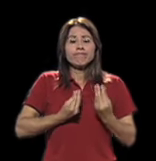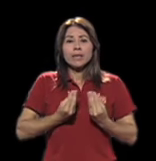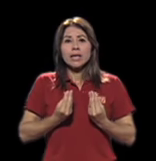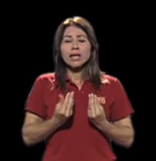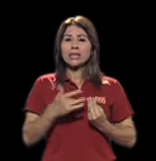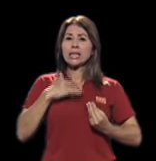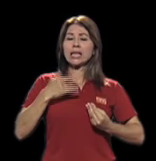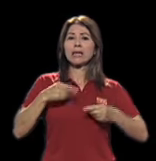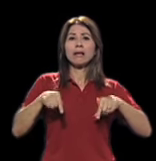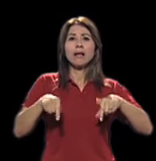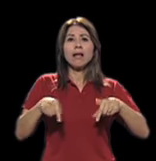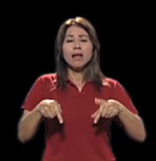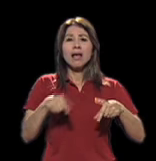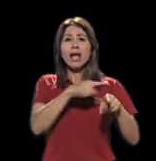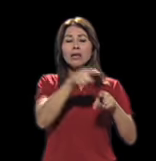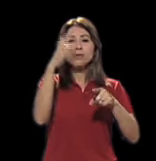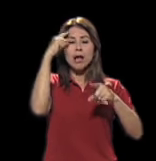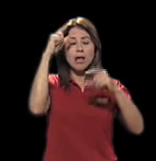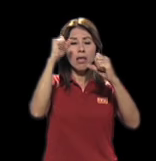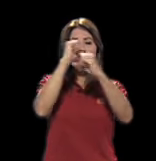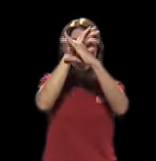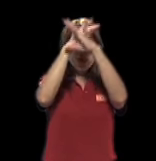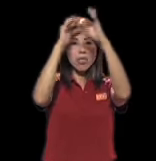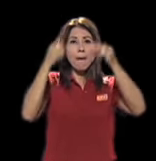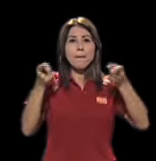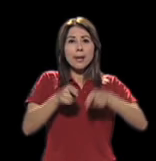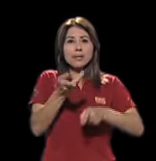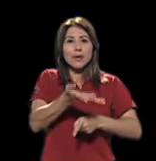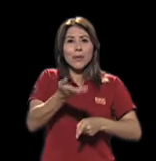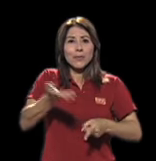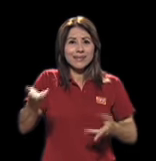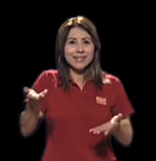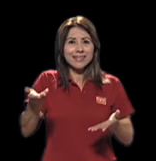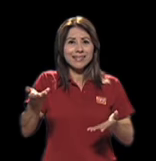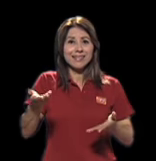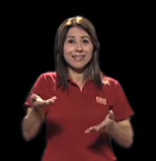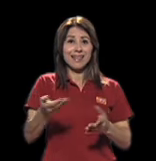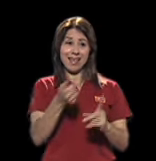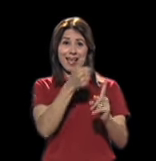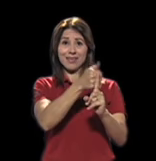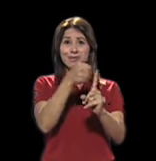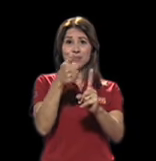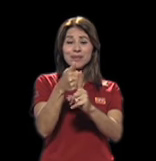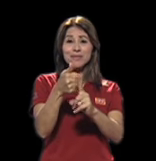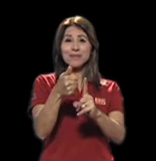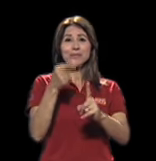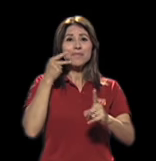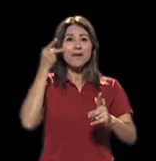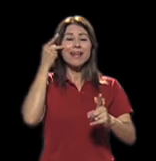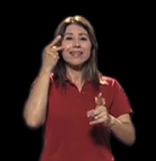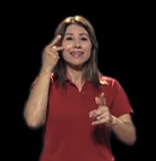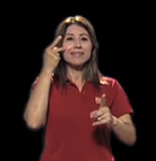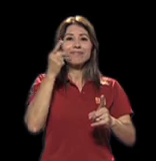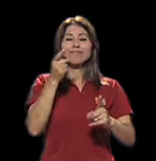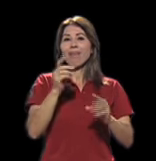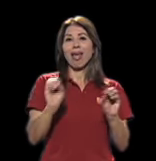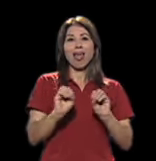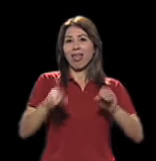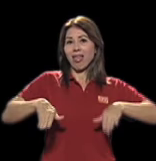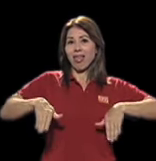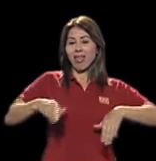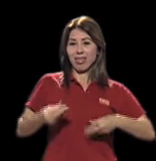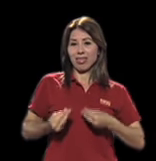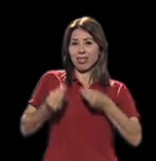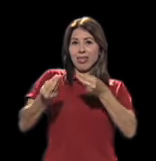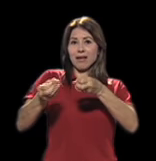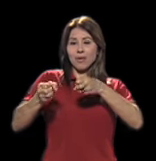cosas que ellos imaginan que muchas veces les impide a ellos darle la oportunidad a sus hijos